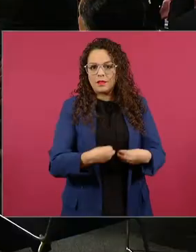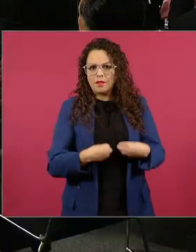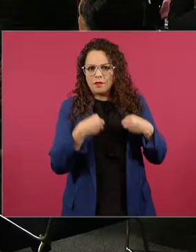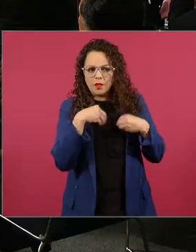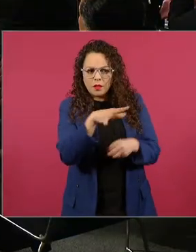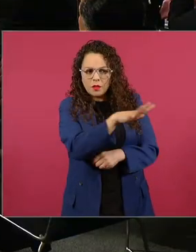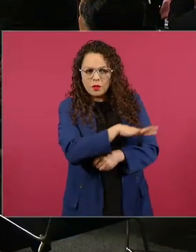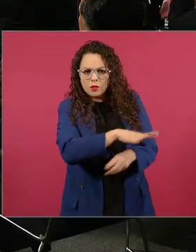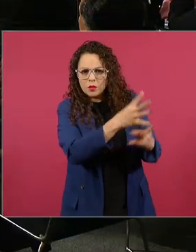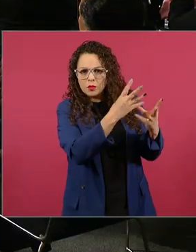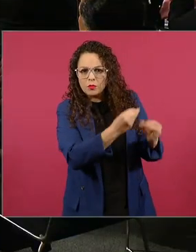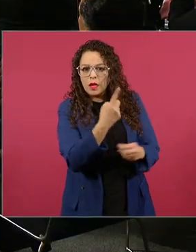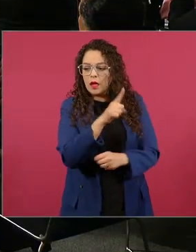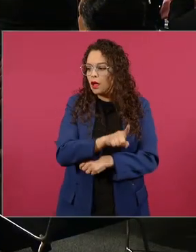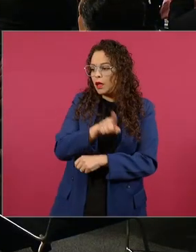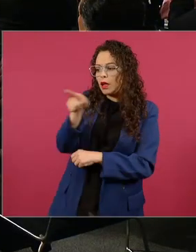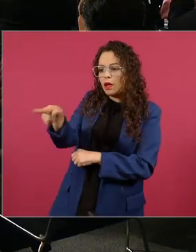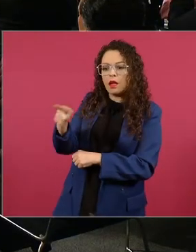ganó Calderón